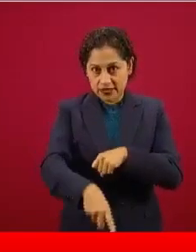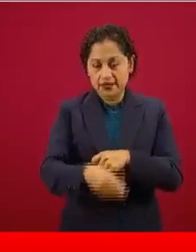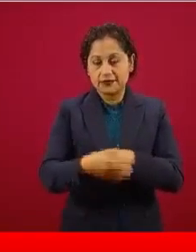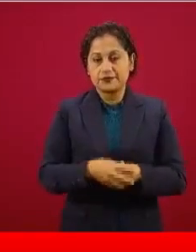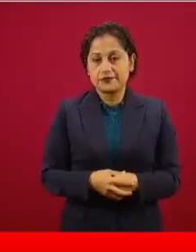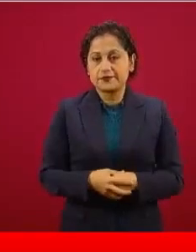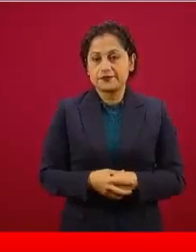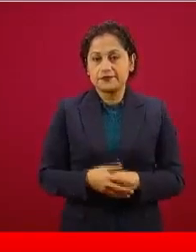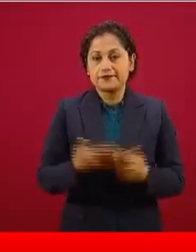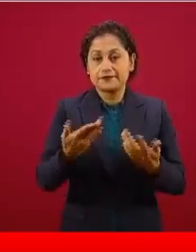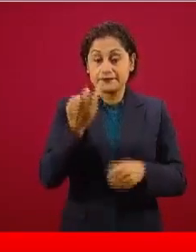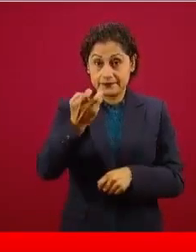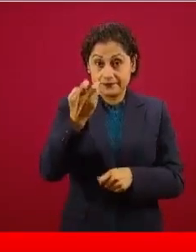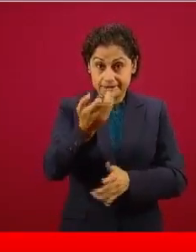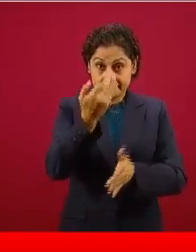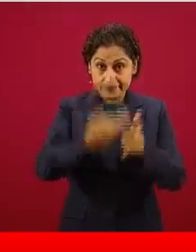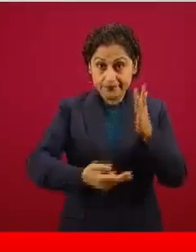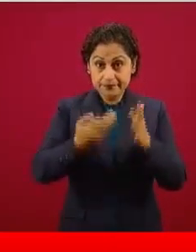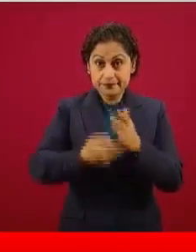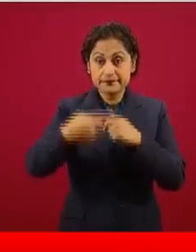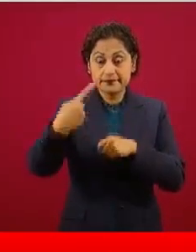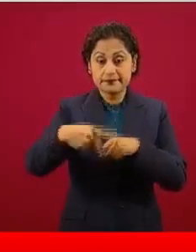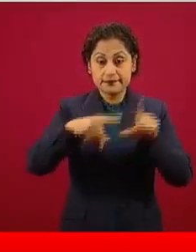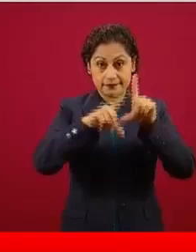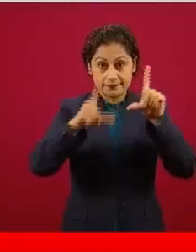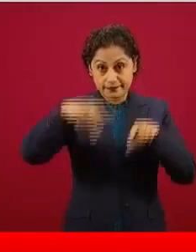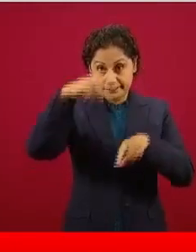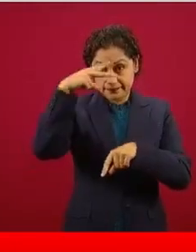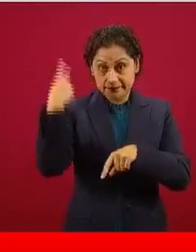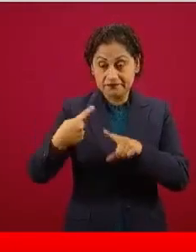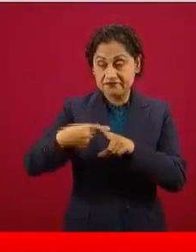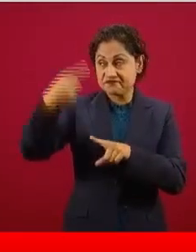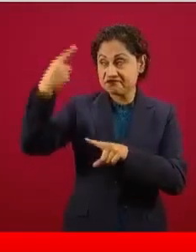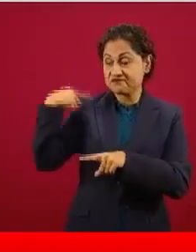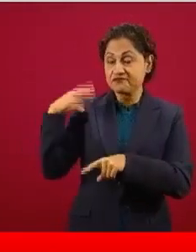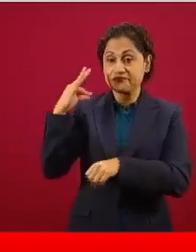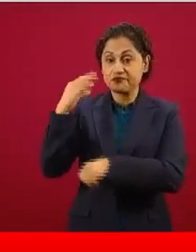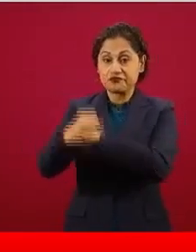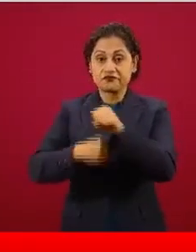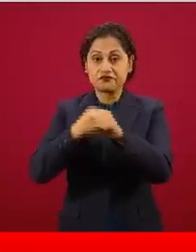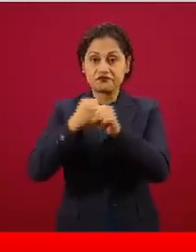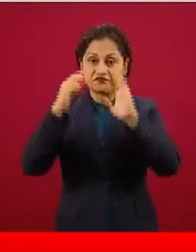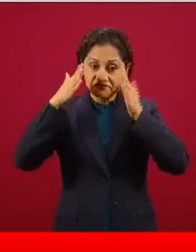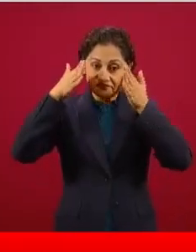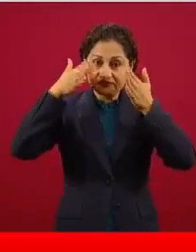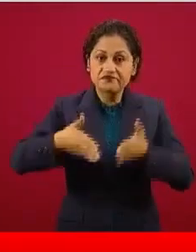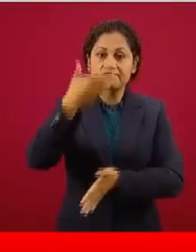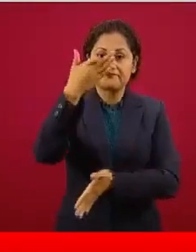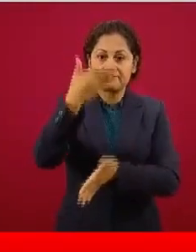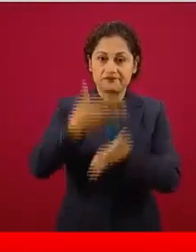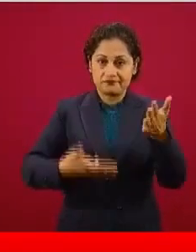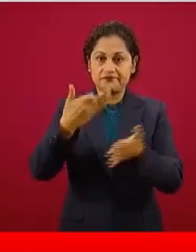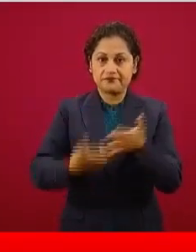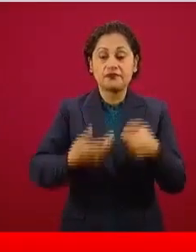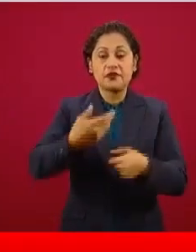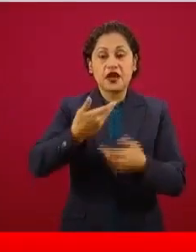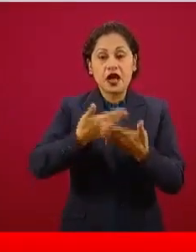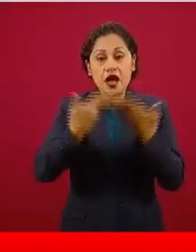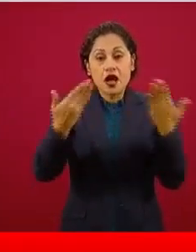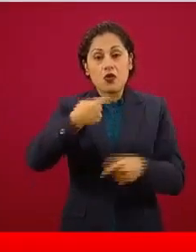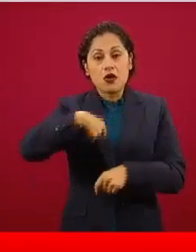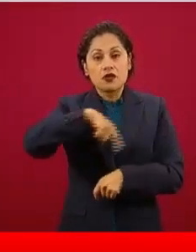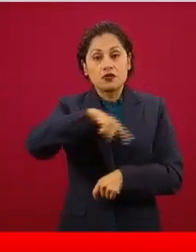en el país por atender desde hace 40 años y por eso es parte de nuestra agenda de trabajo mejorar las condiciones